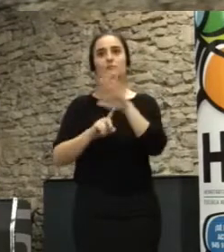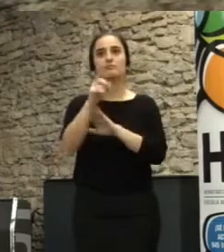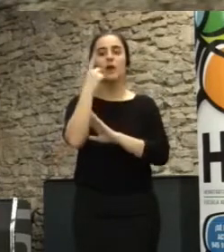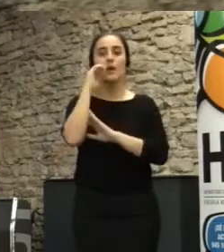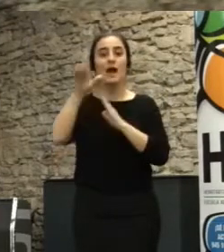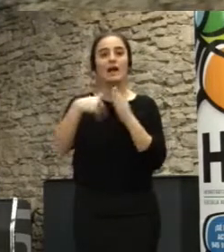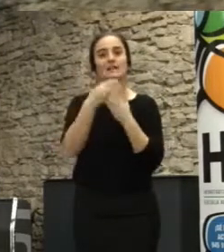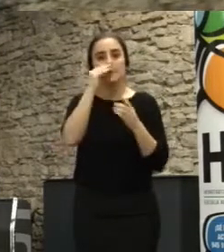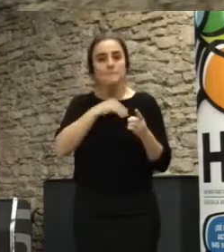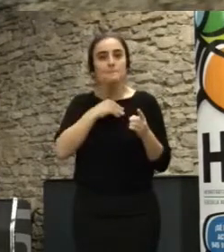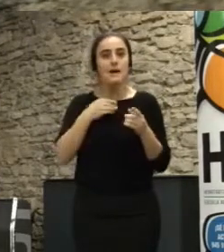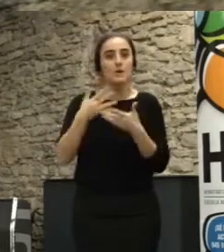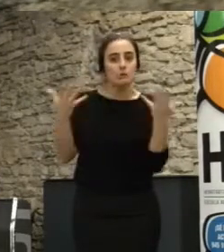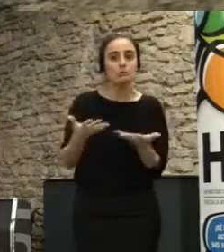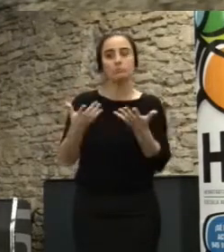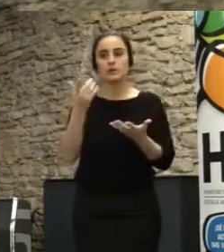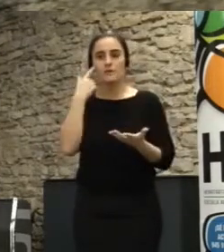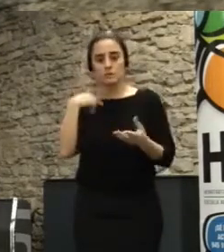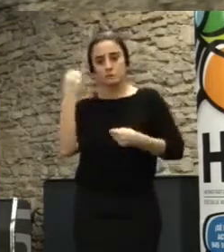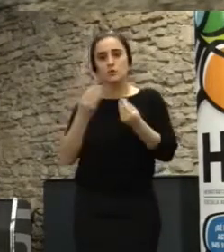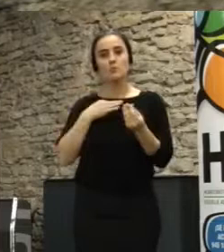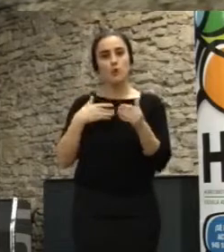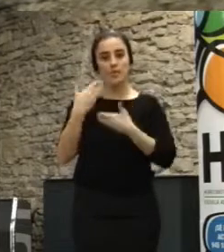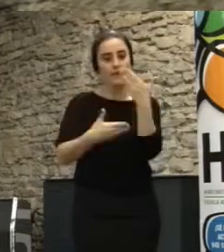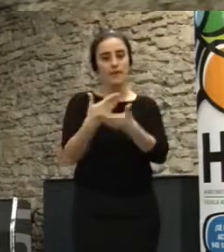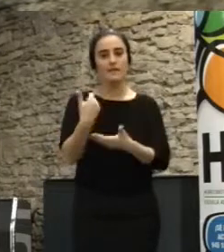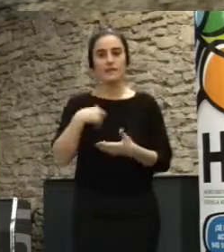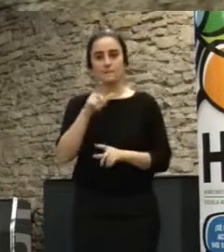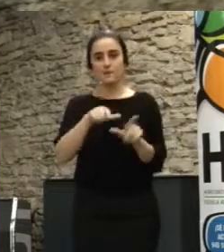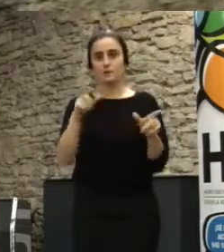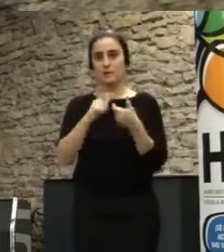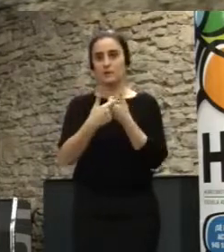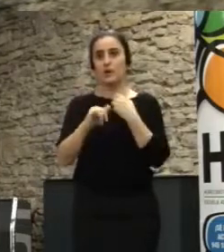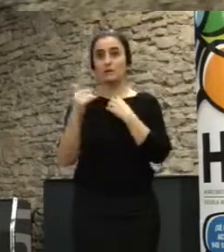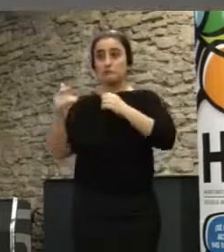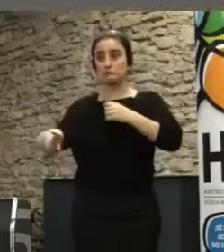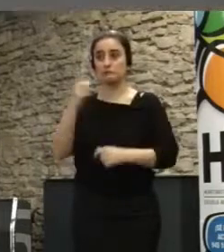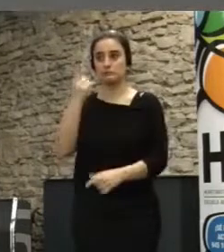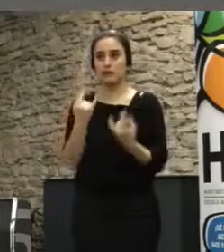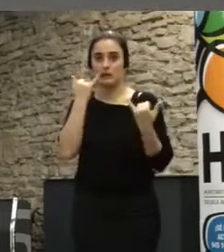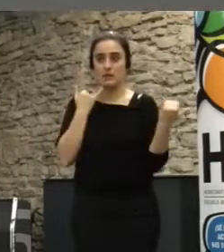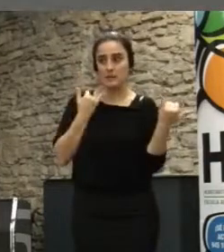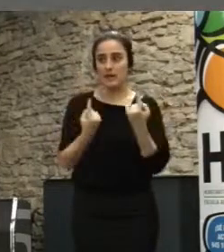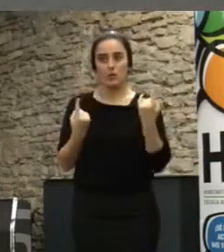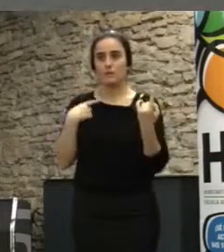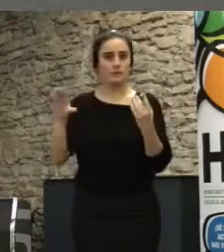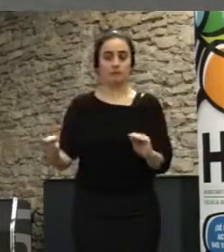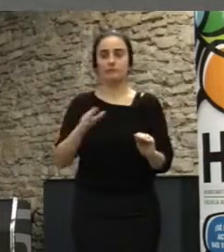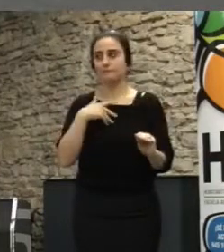yo pienso que por ahí puede ir un poco ya hay gente participando y no voy a atender